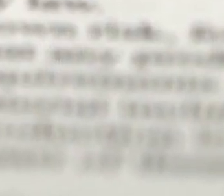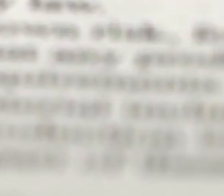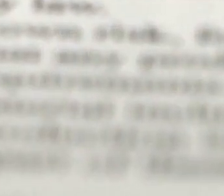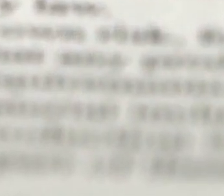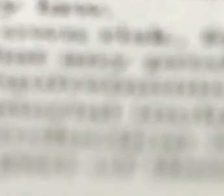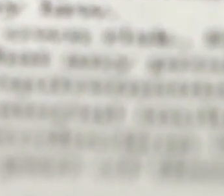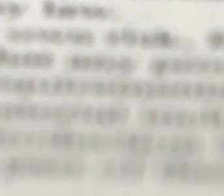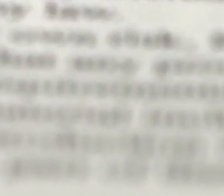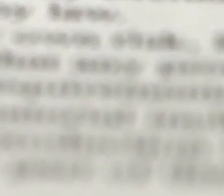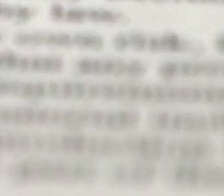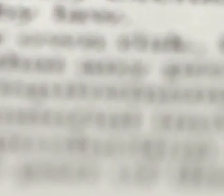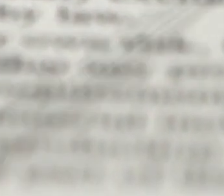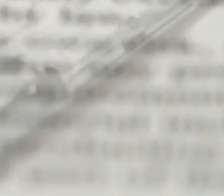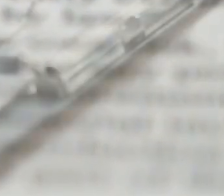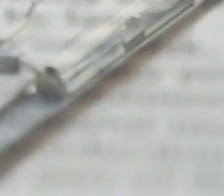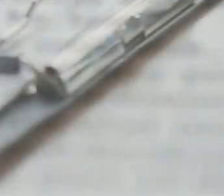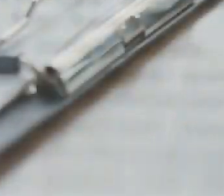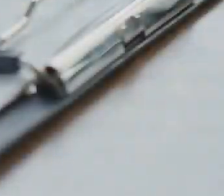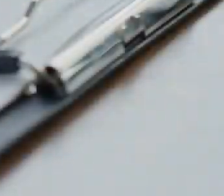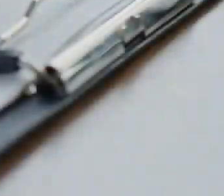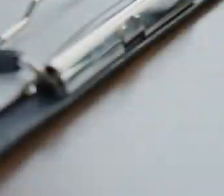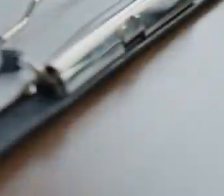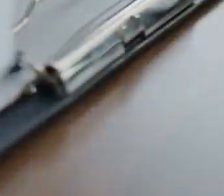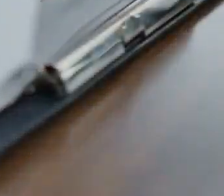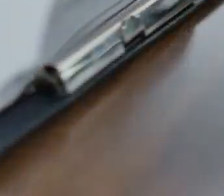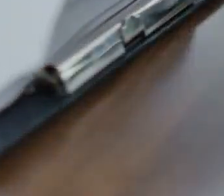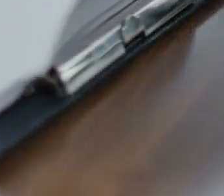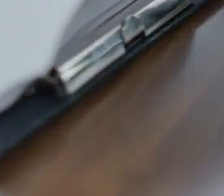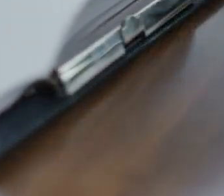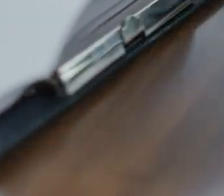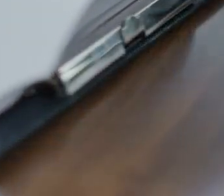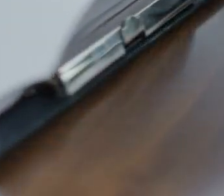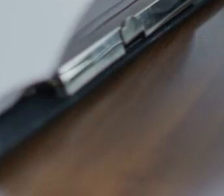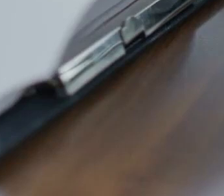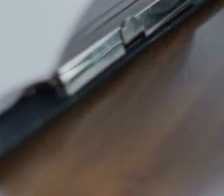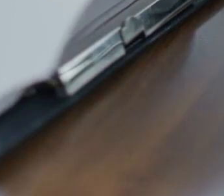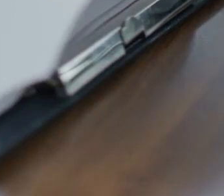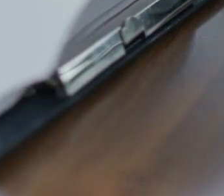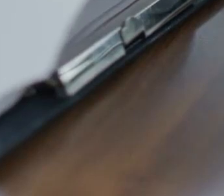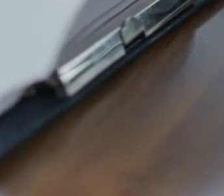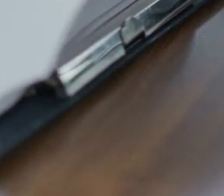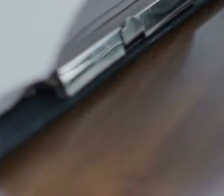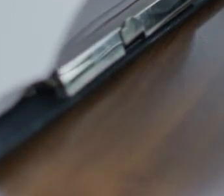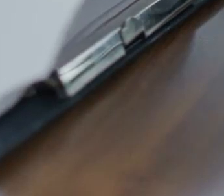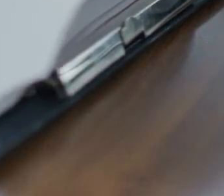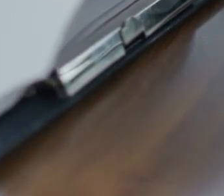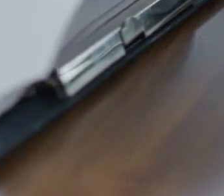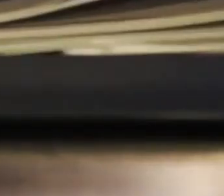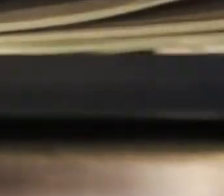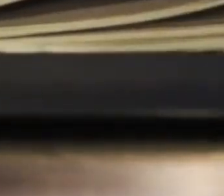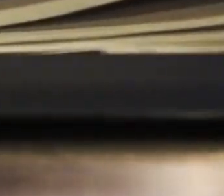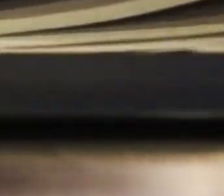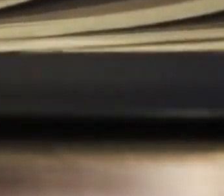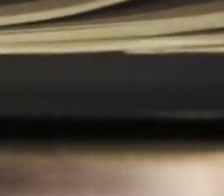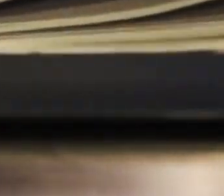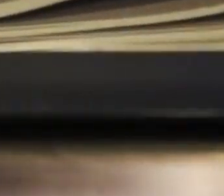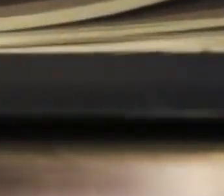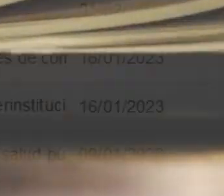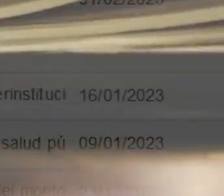La legislación del país cambia dinámicamente y con ella las empresas deben adaptarse para su cumplimiento de forma constante.